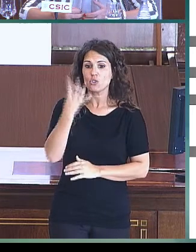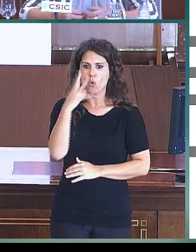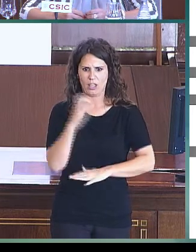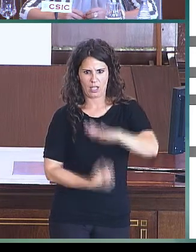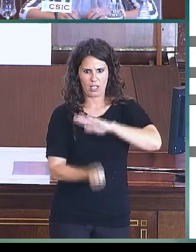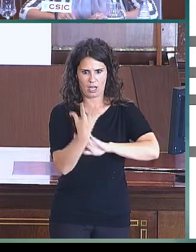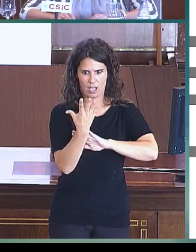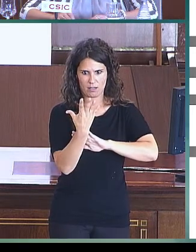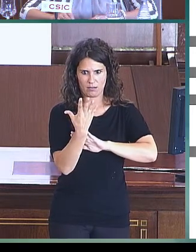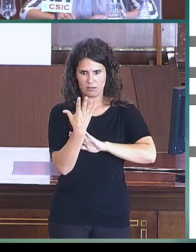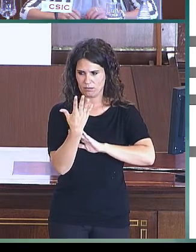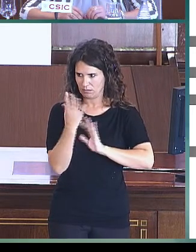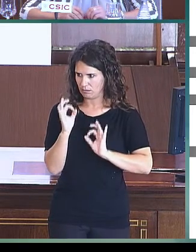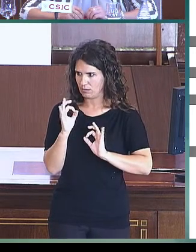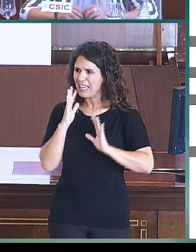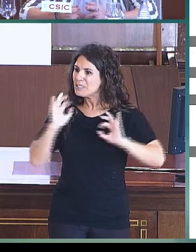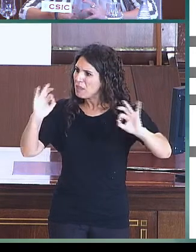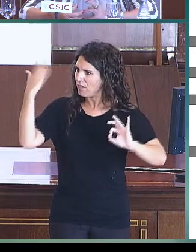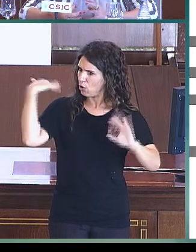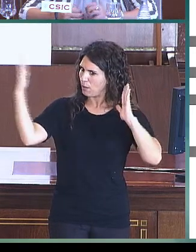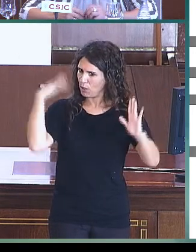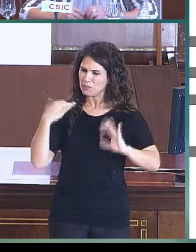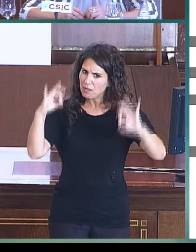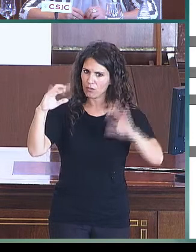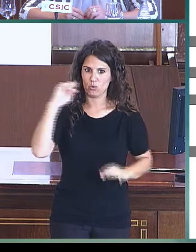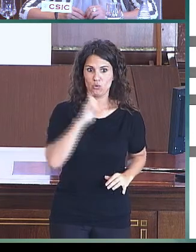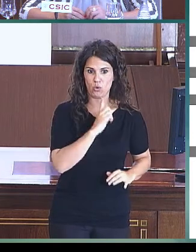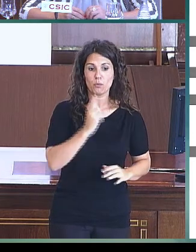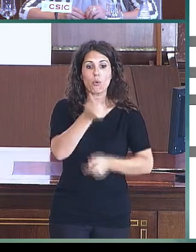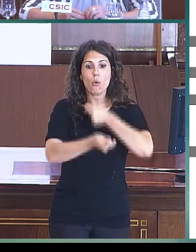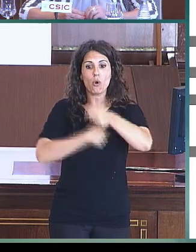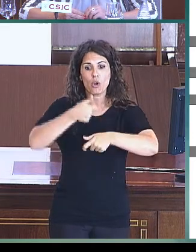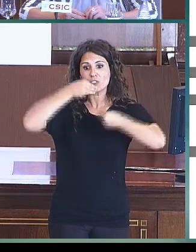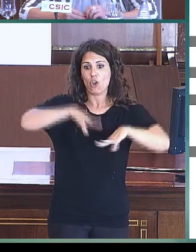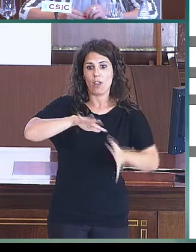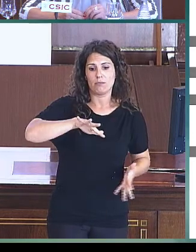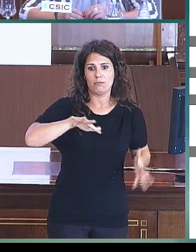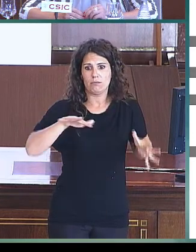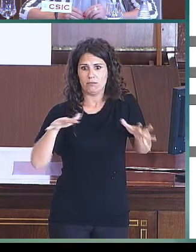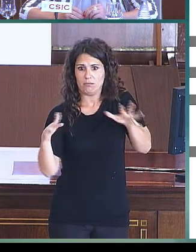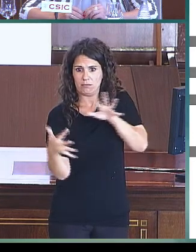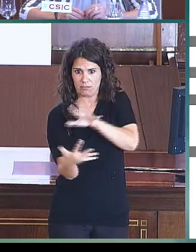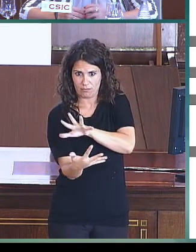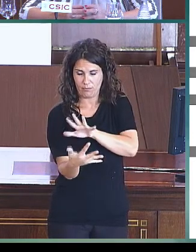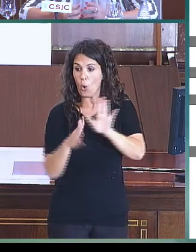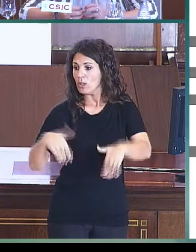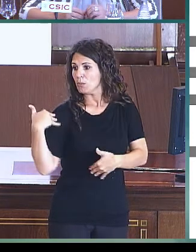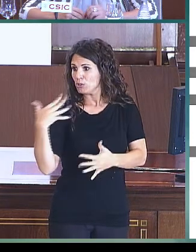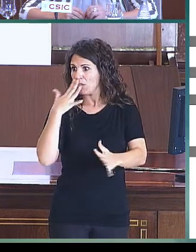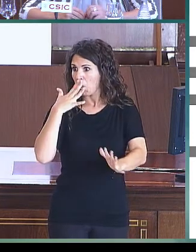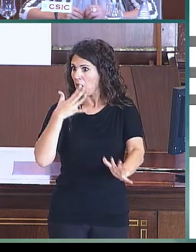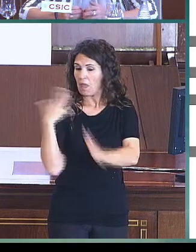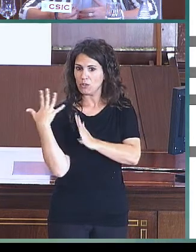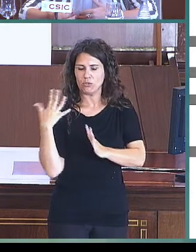específico de sordos, se ha ido transformando y en los diez últimos años, bueno, pues se ha ido